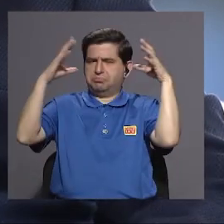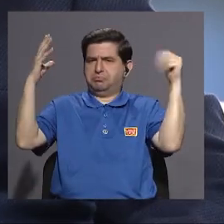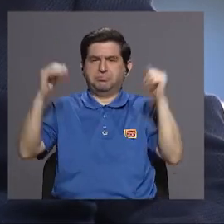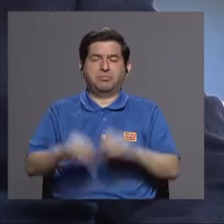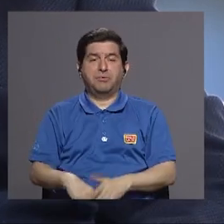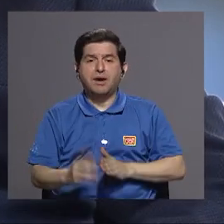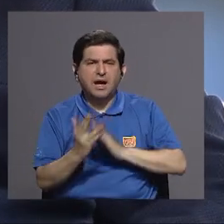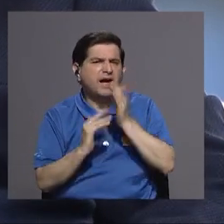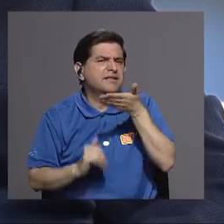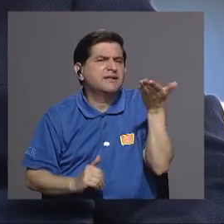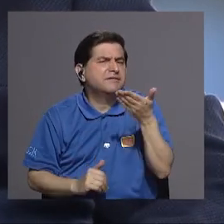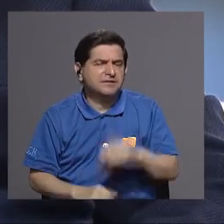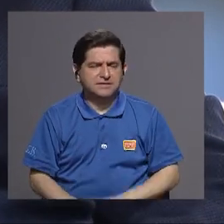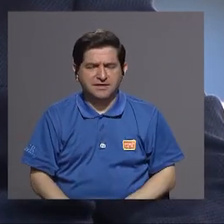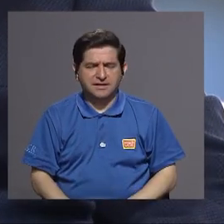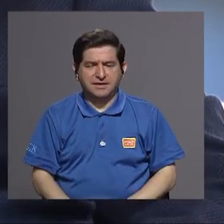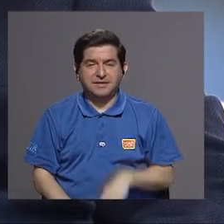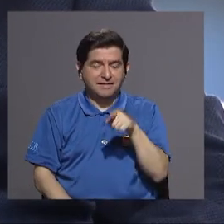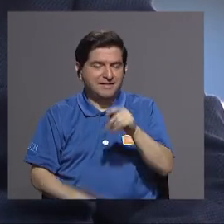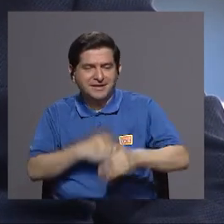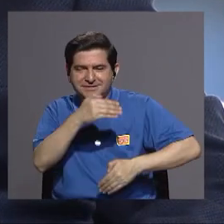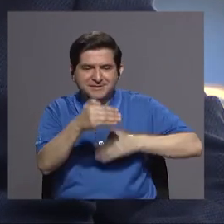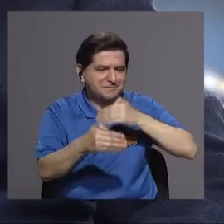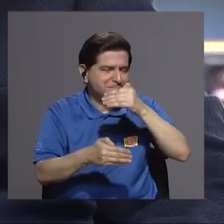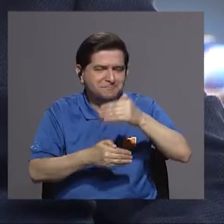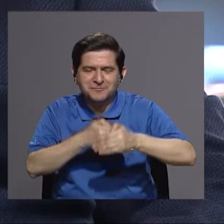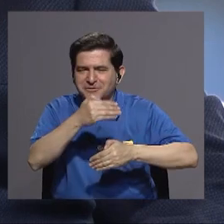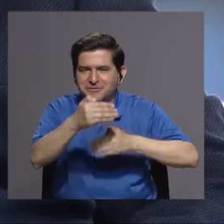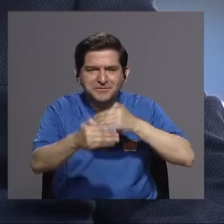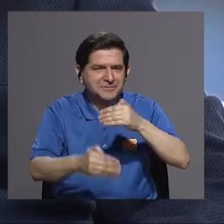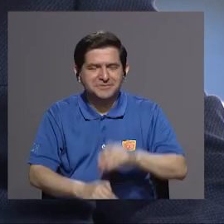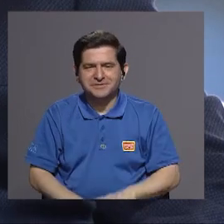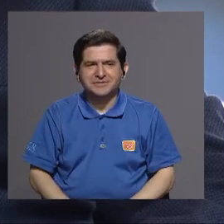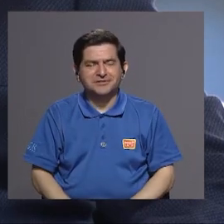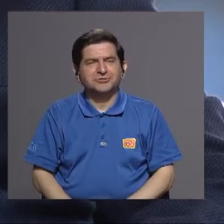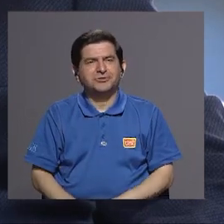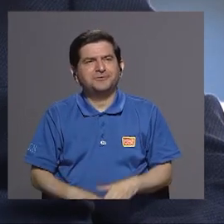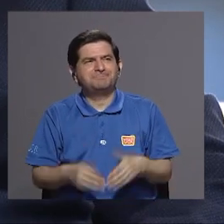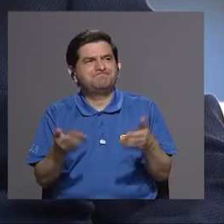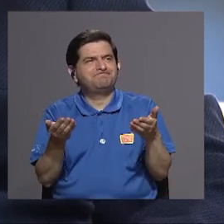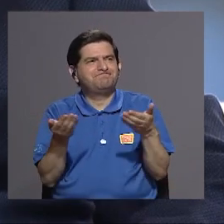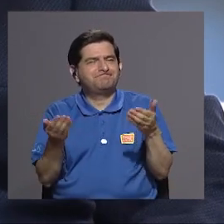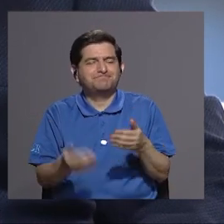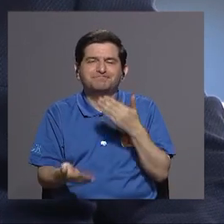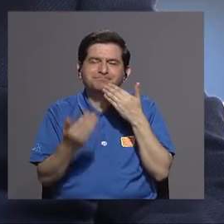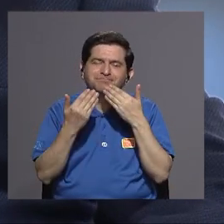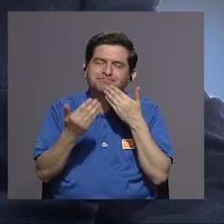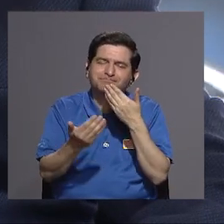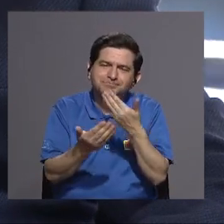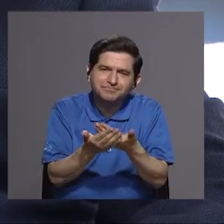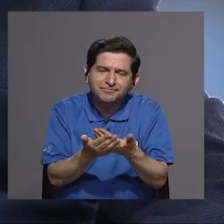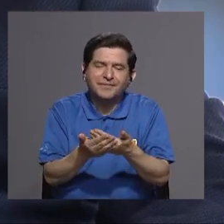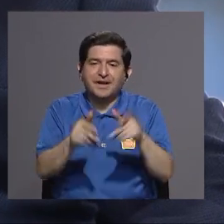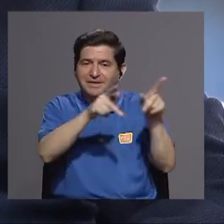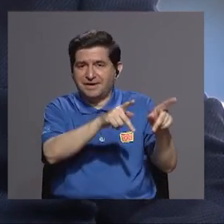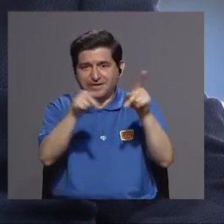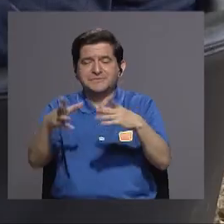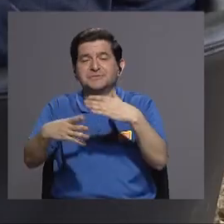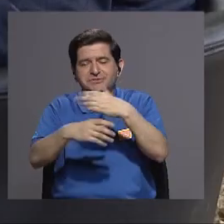a través de la de la de esa este digamos generosidad de estos pacientes